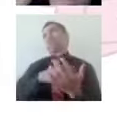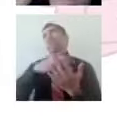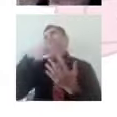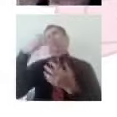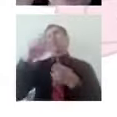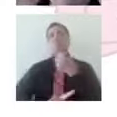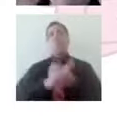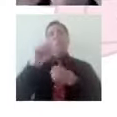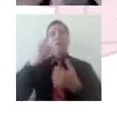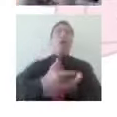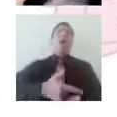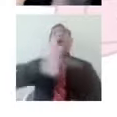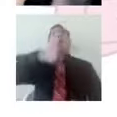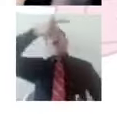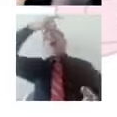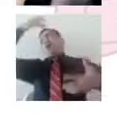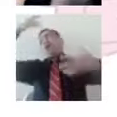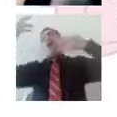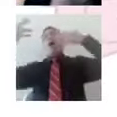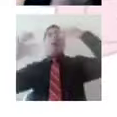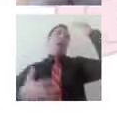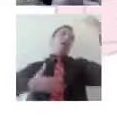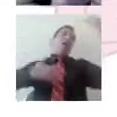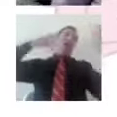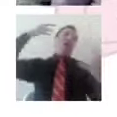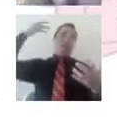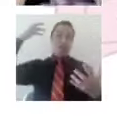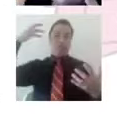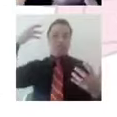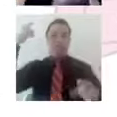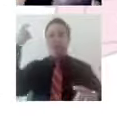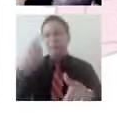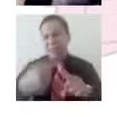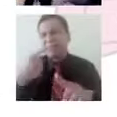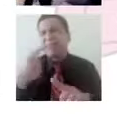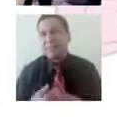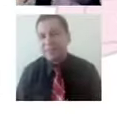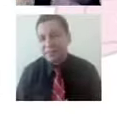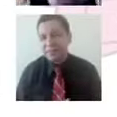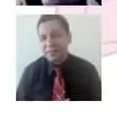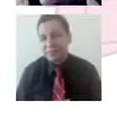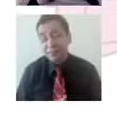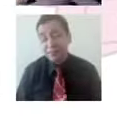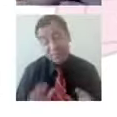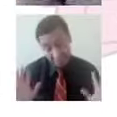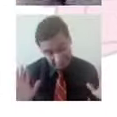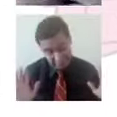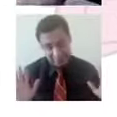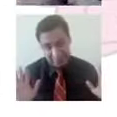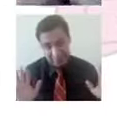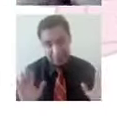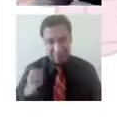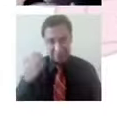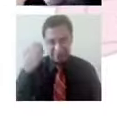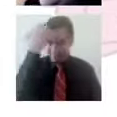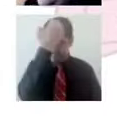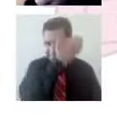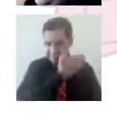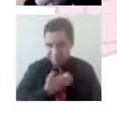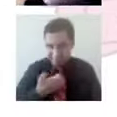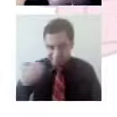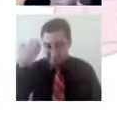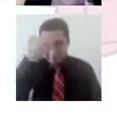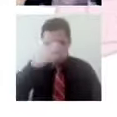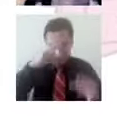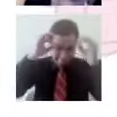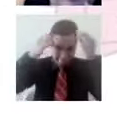Si ustedes nos ponemos, si nos ponemos a realizar un análisis compasivo, un análisis importante